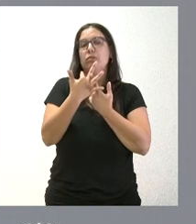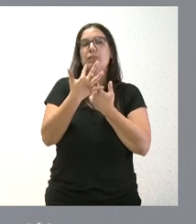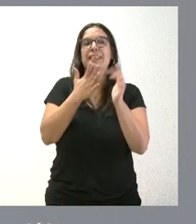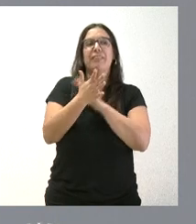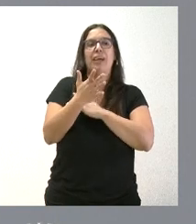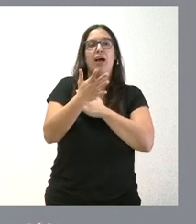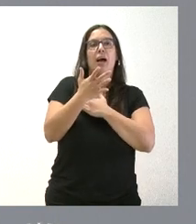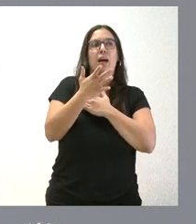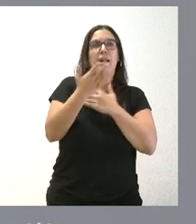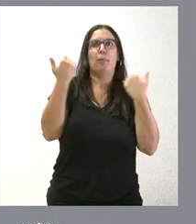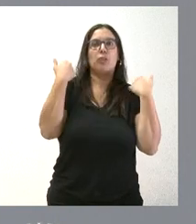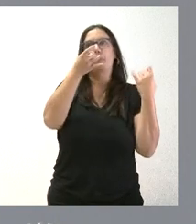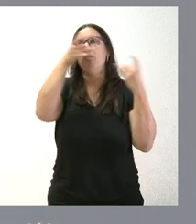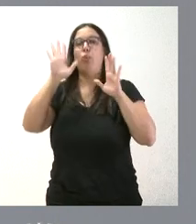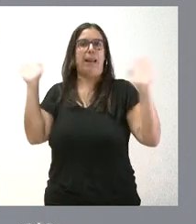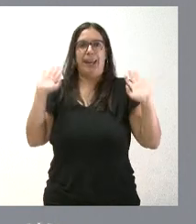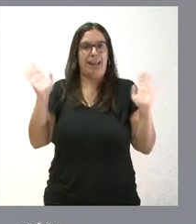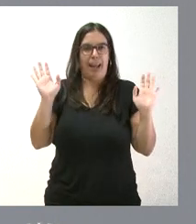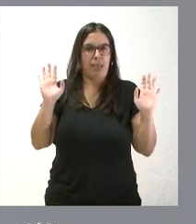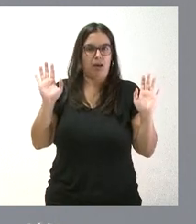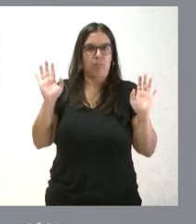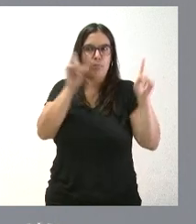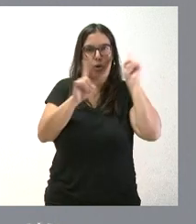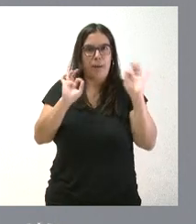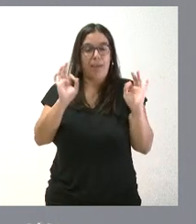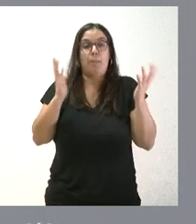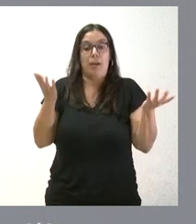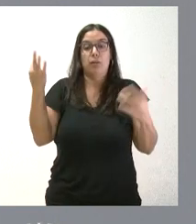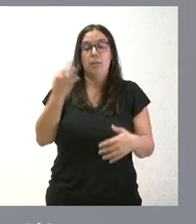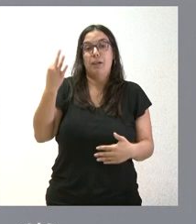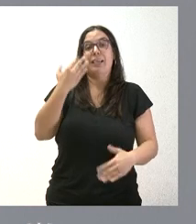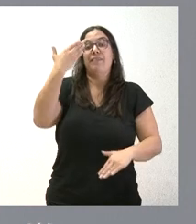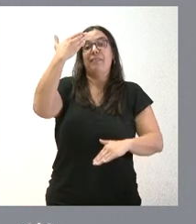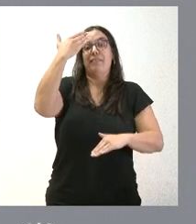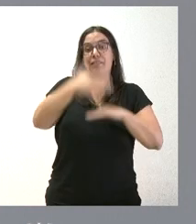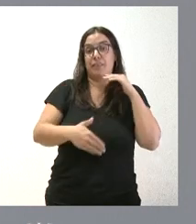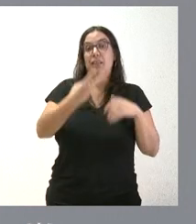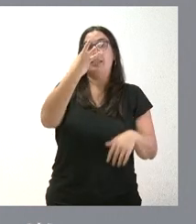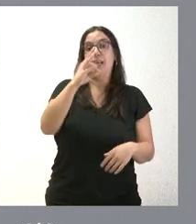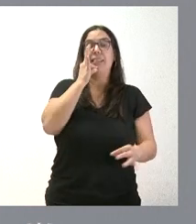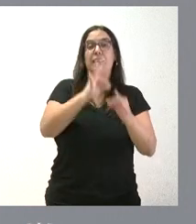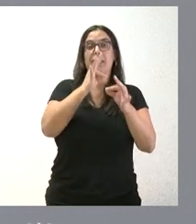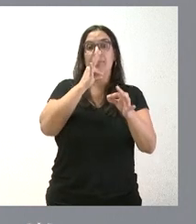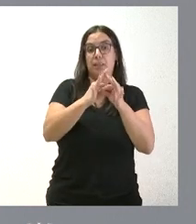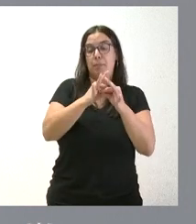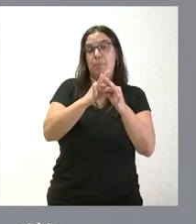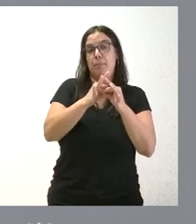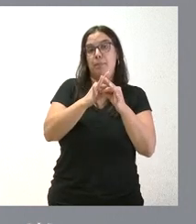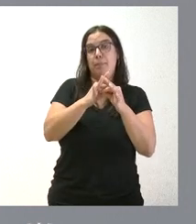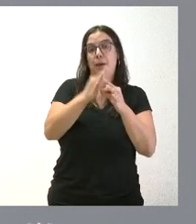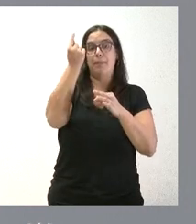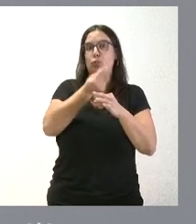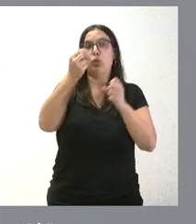responsabilizar a nadie, no habría ningún tipo de debate ni polémica, la fecha del 30 de septiembre concluyó sin que se hubieran presentado estos